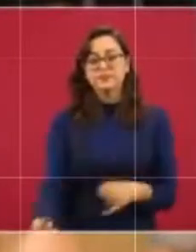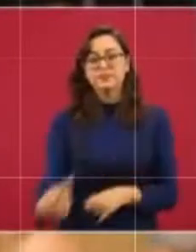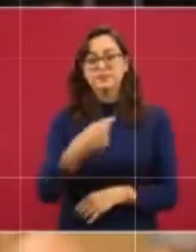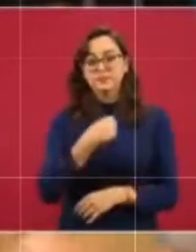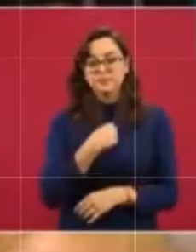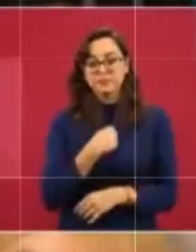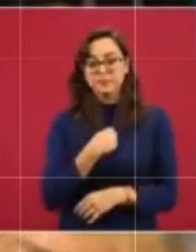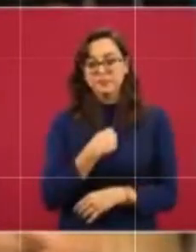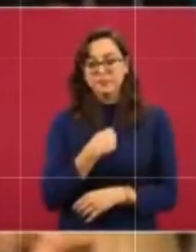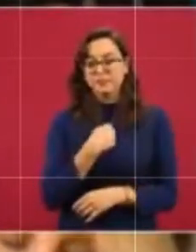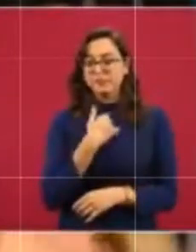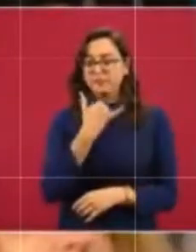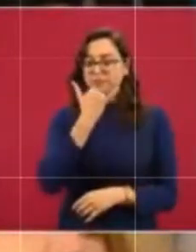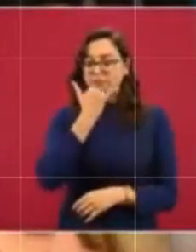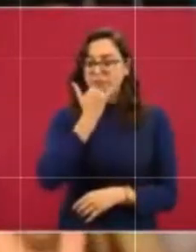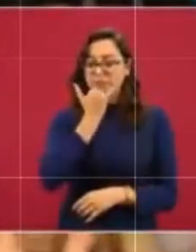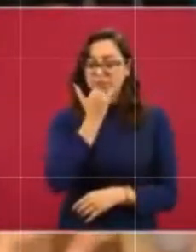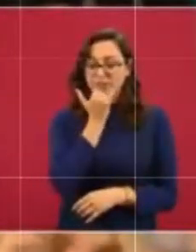perdón, compañeros,